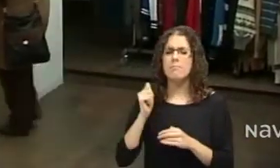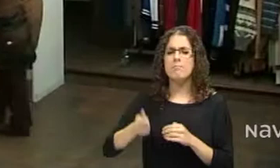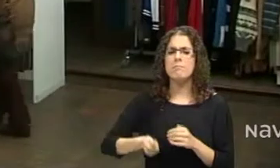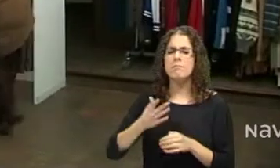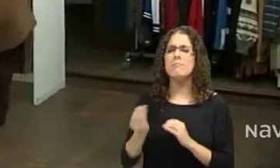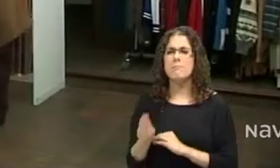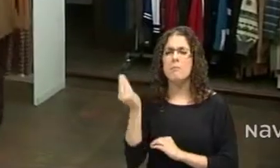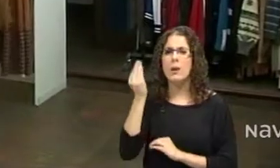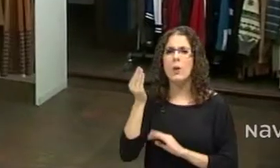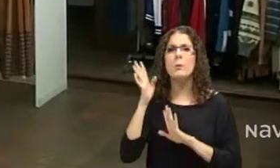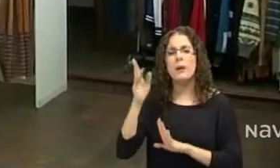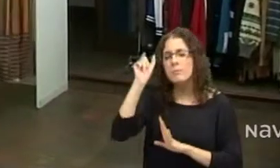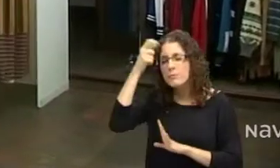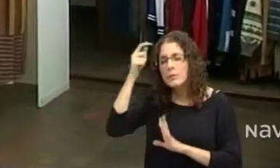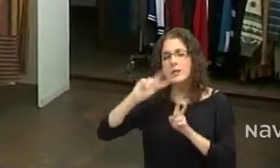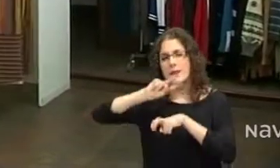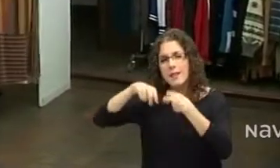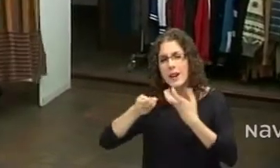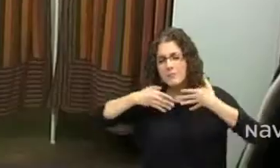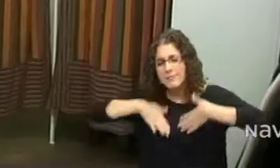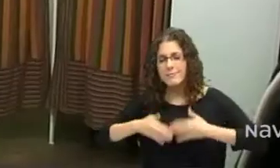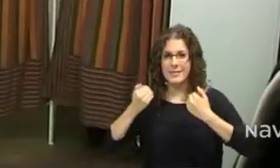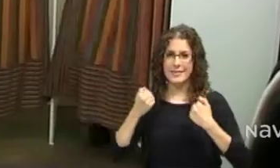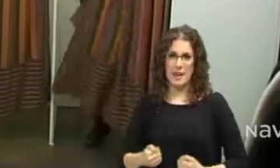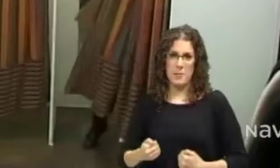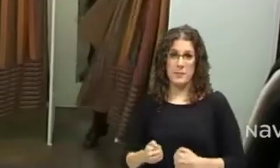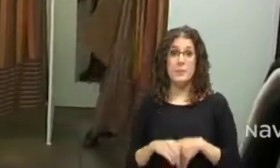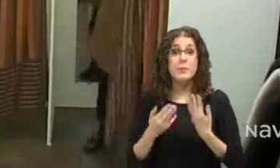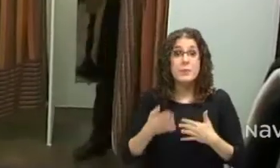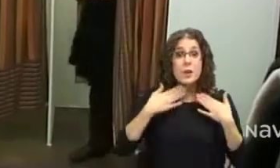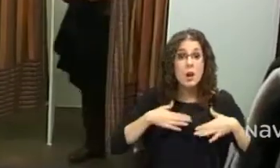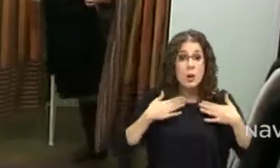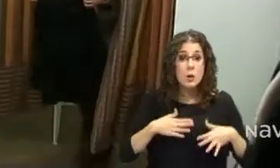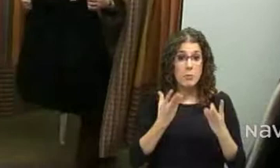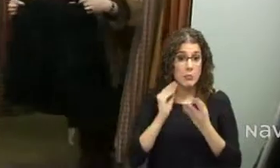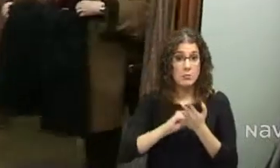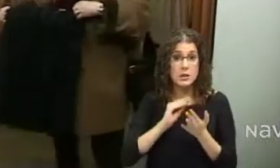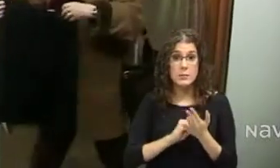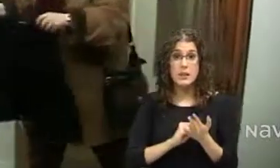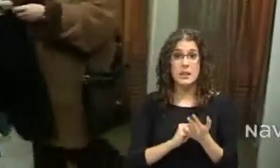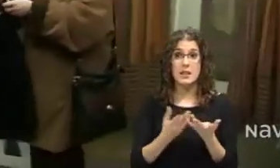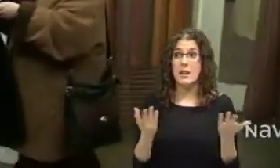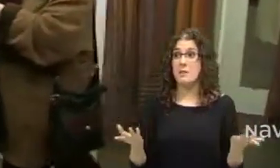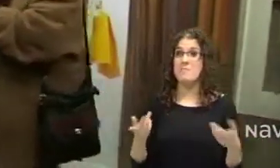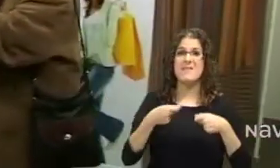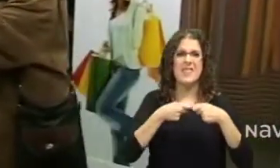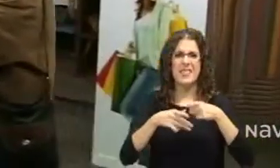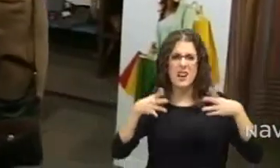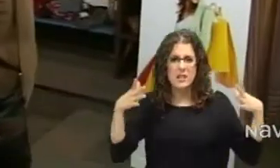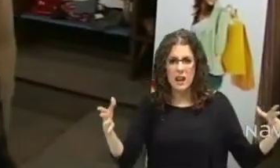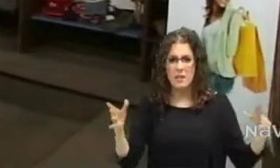reciclar. Entonces, que hacen este tipo de ropa, que mucha es desechada de grandes superficies y de